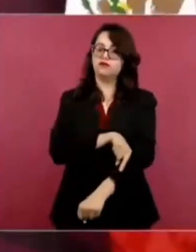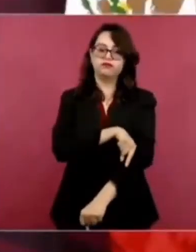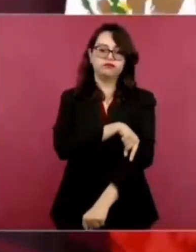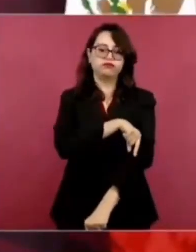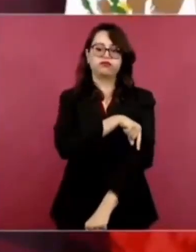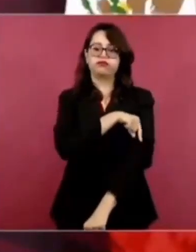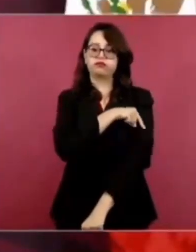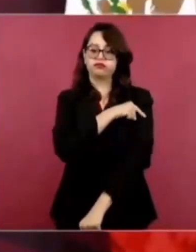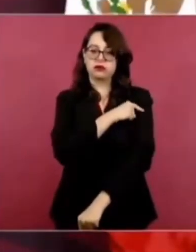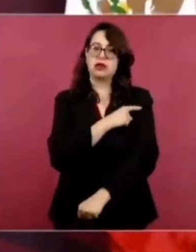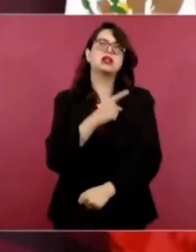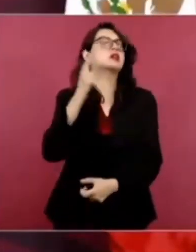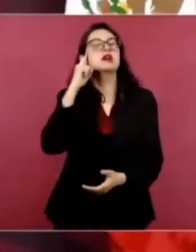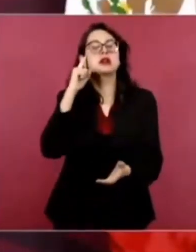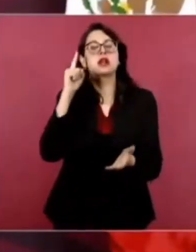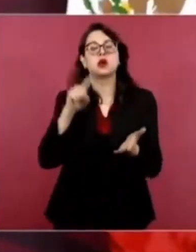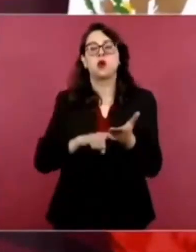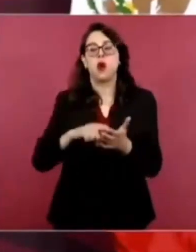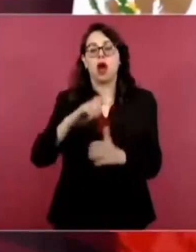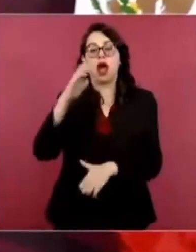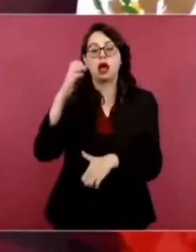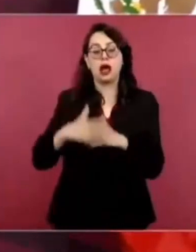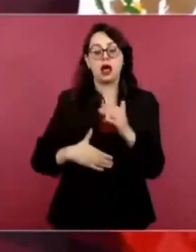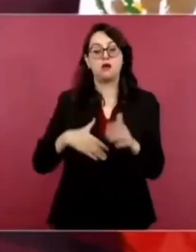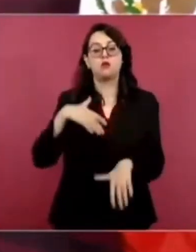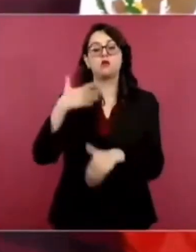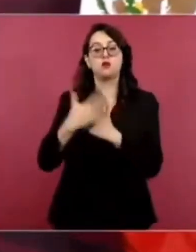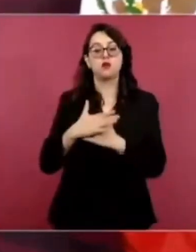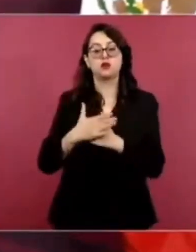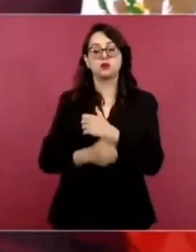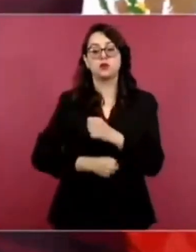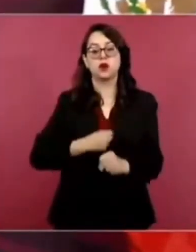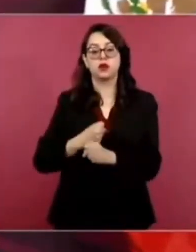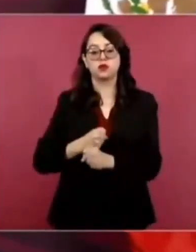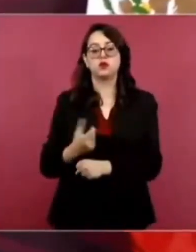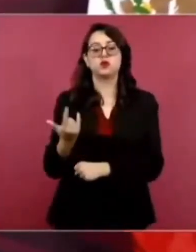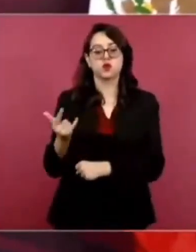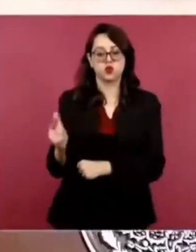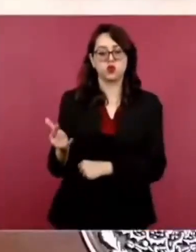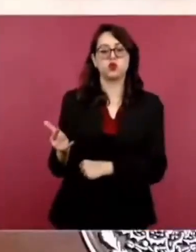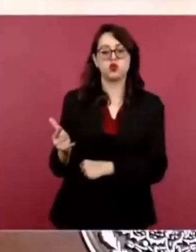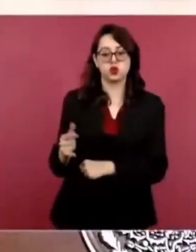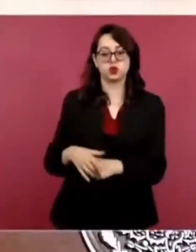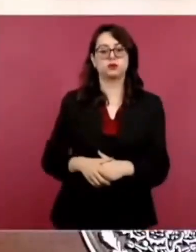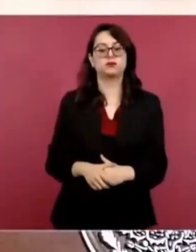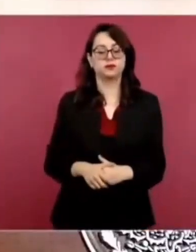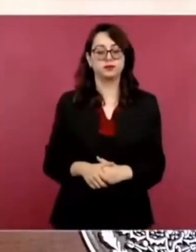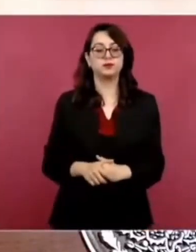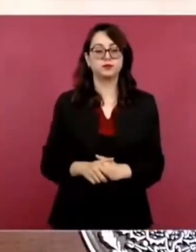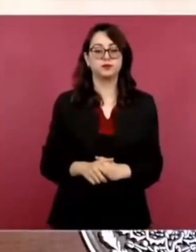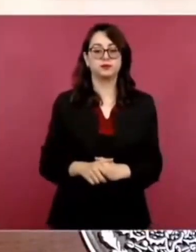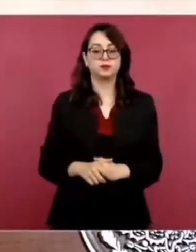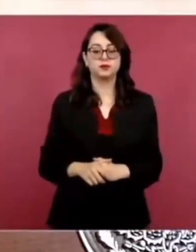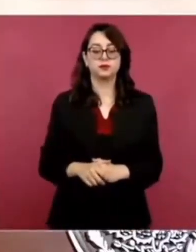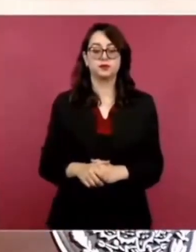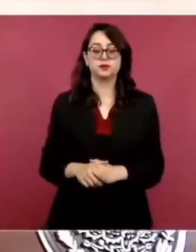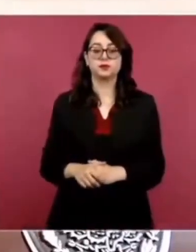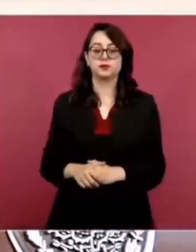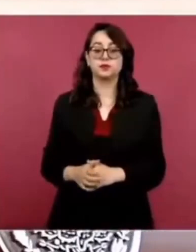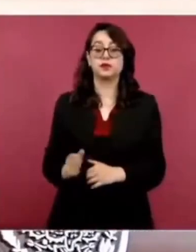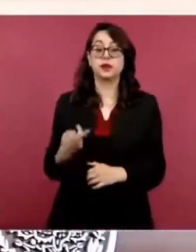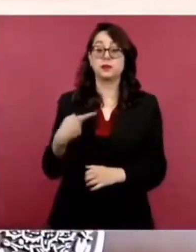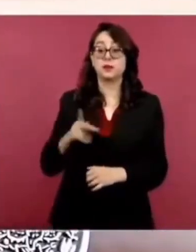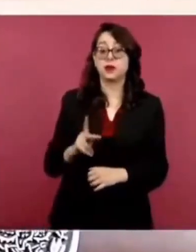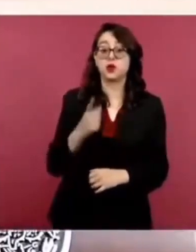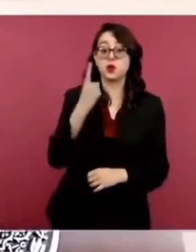Esa, pensamos terminarla en julio del año próximo. Pero aquí hay algo muy